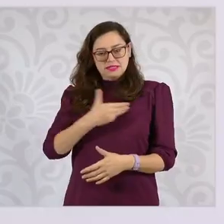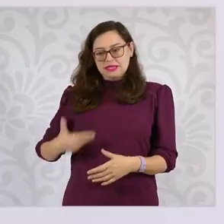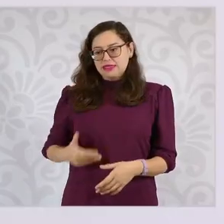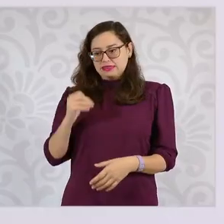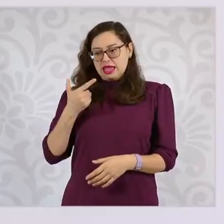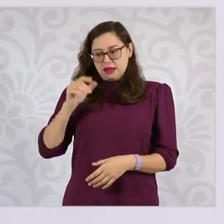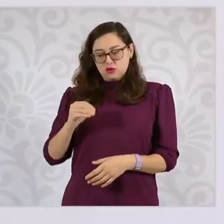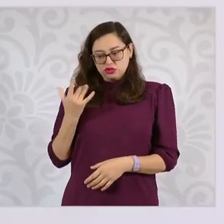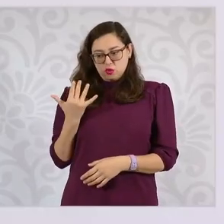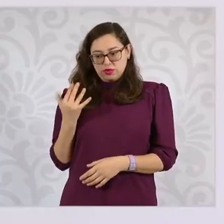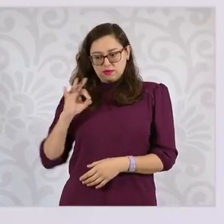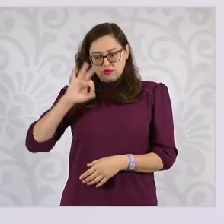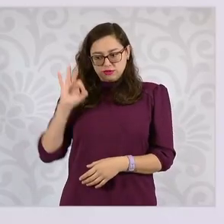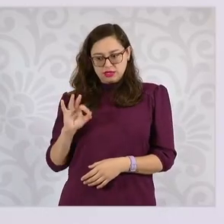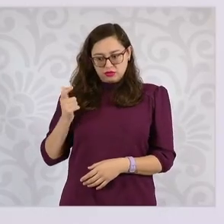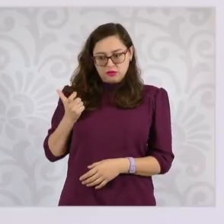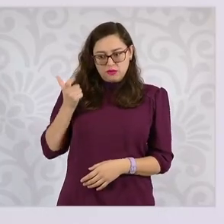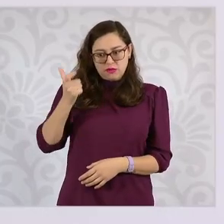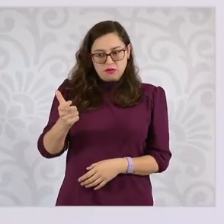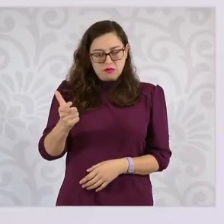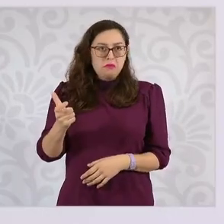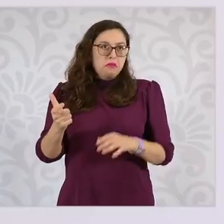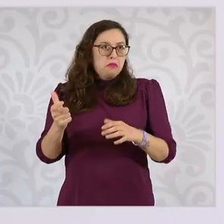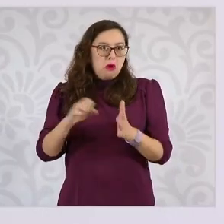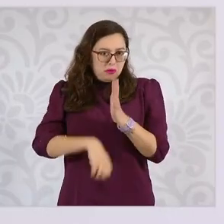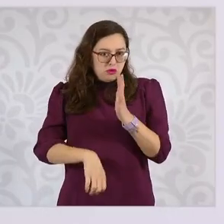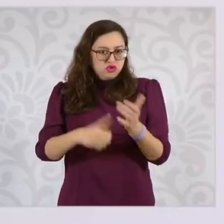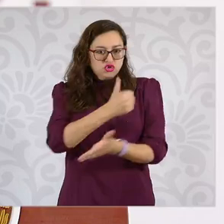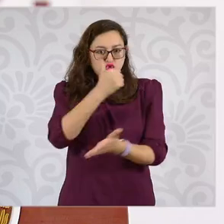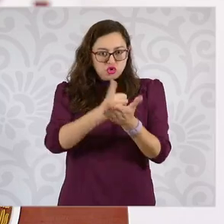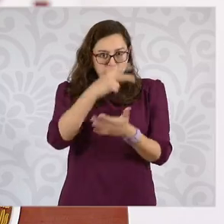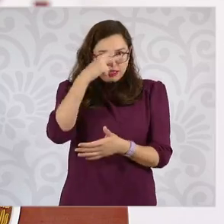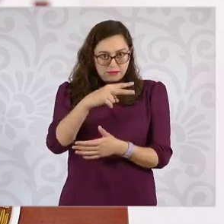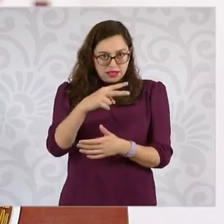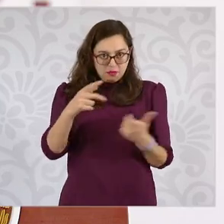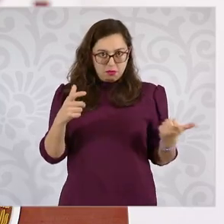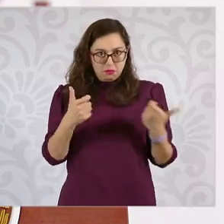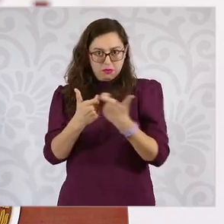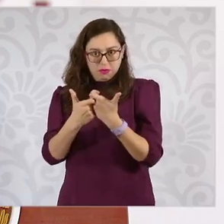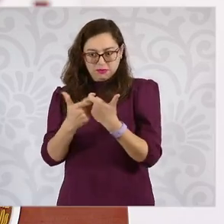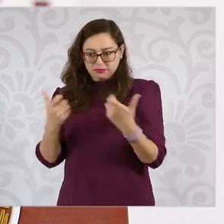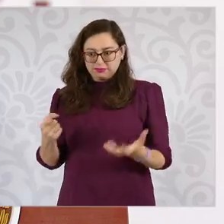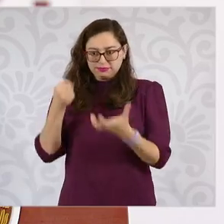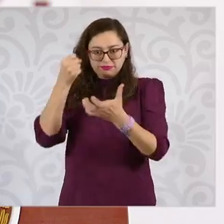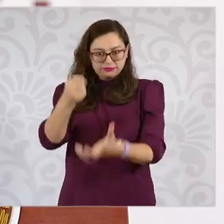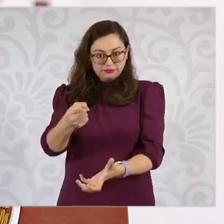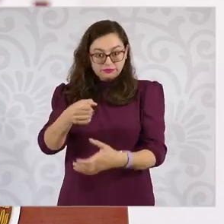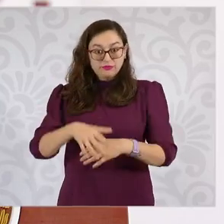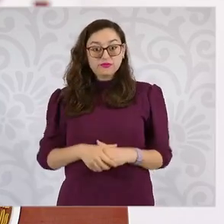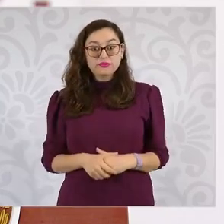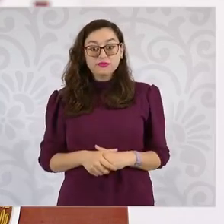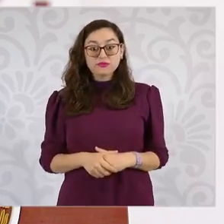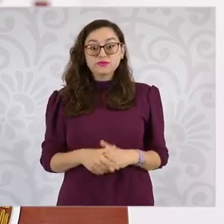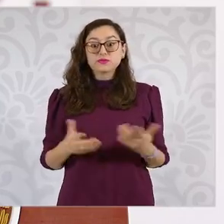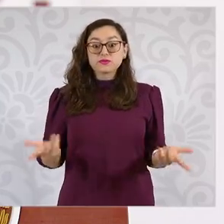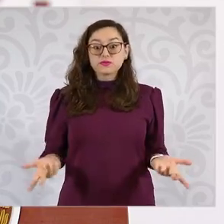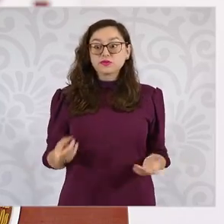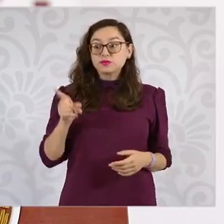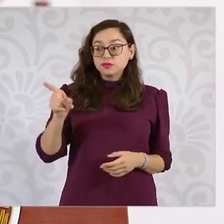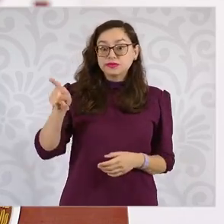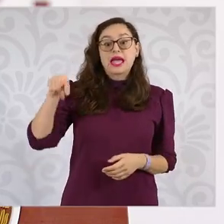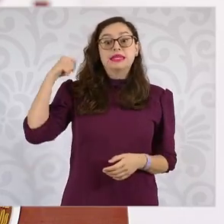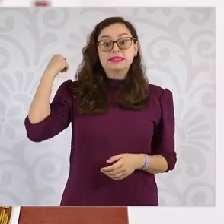ciudad y la mitad del gobierno federal, de 30 a 64. Firmamos con Tabasco, que no lo tenía,